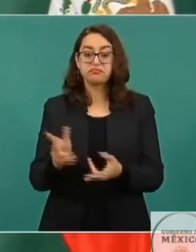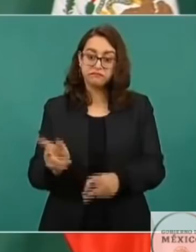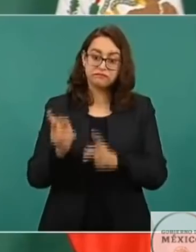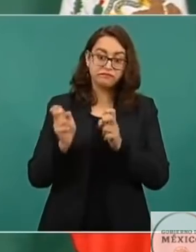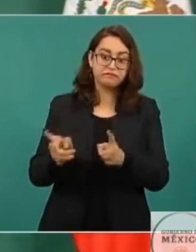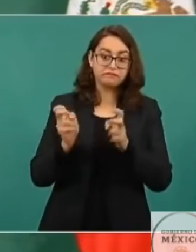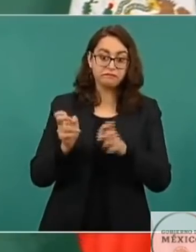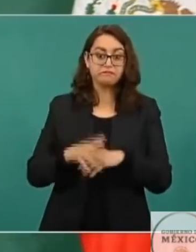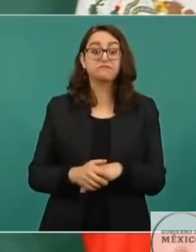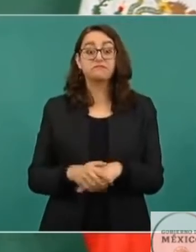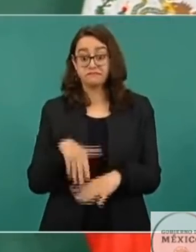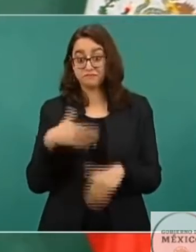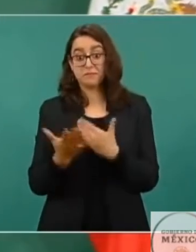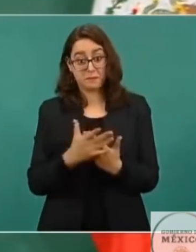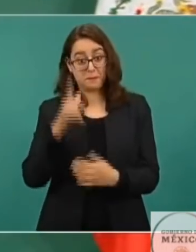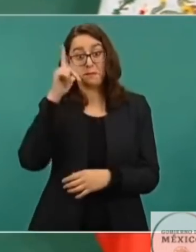De eso voy a hablar mañana